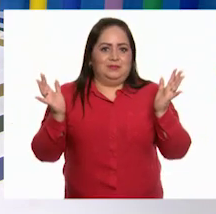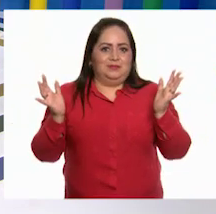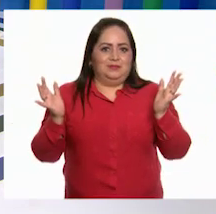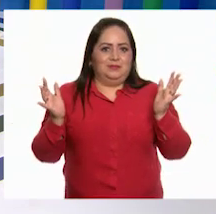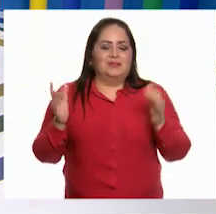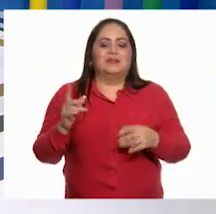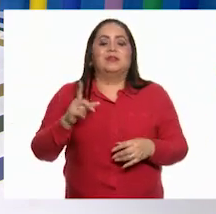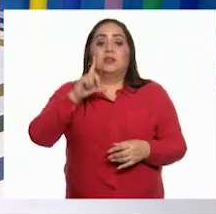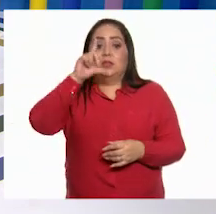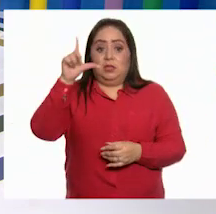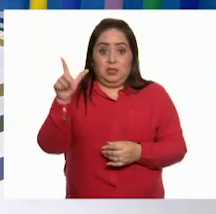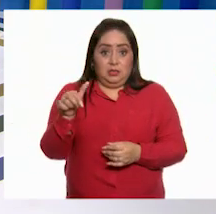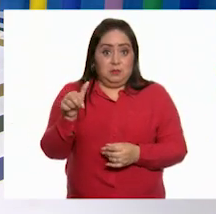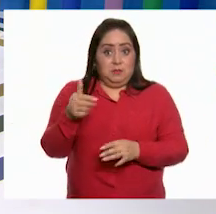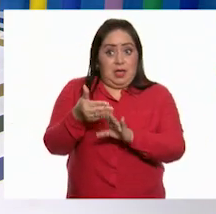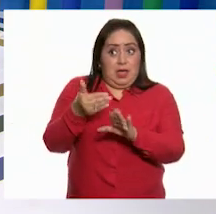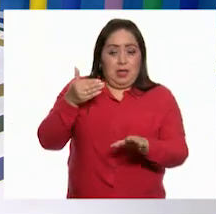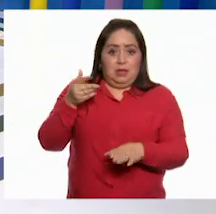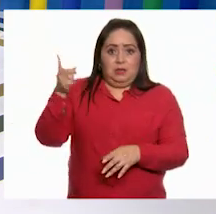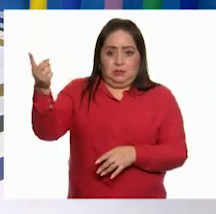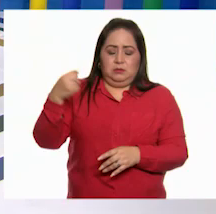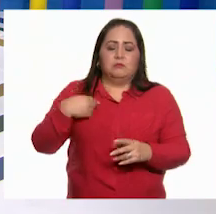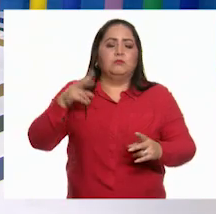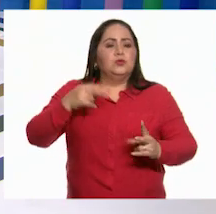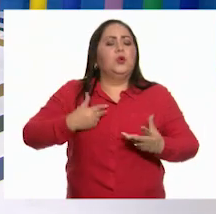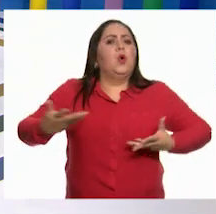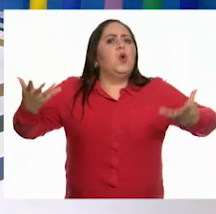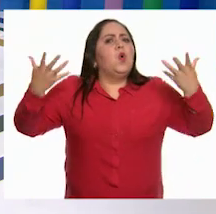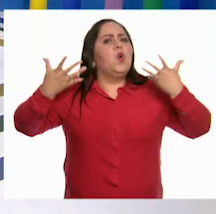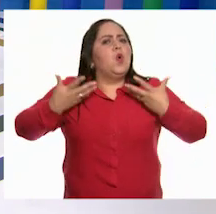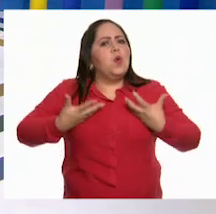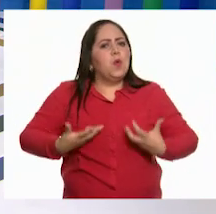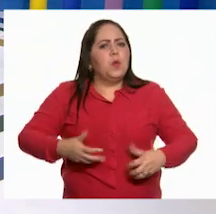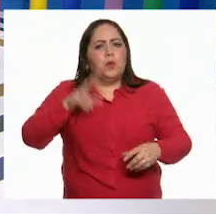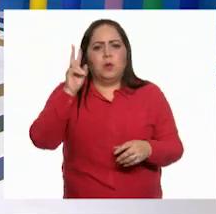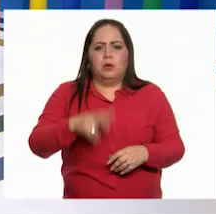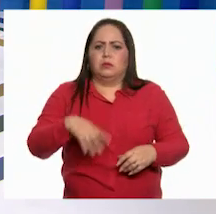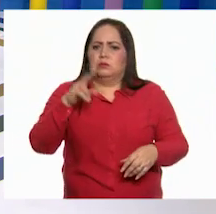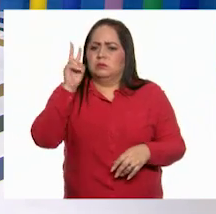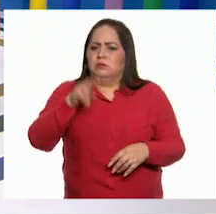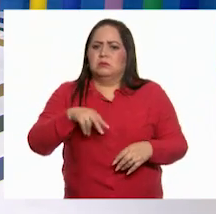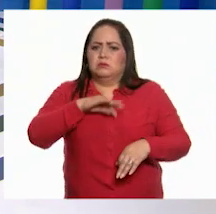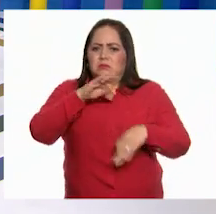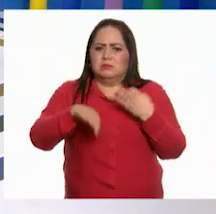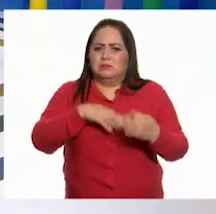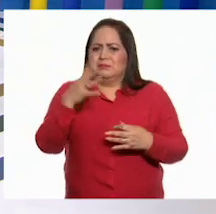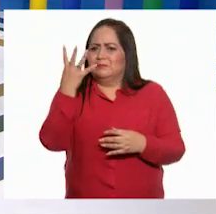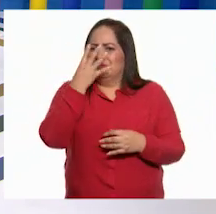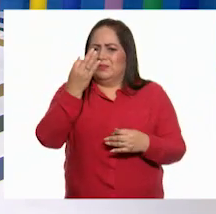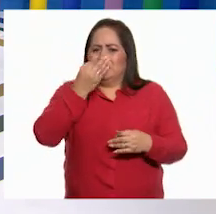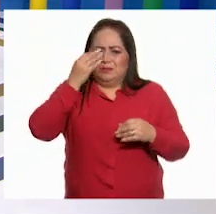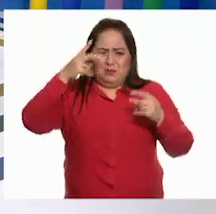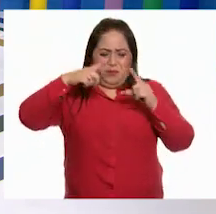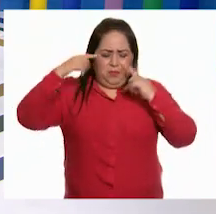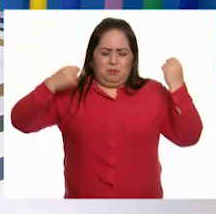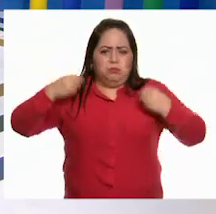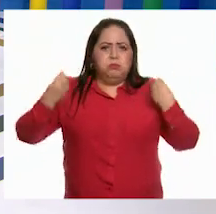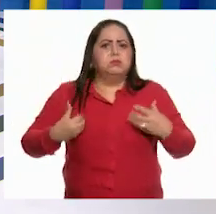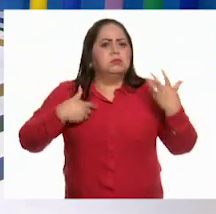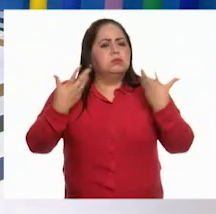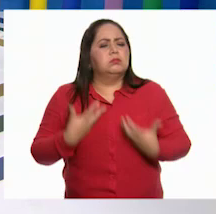Ah, pero antes me dio un gran susto Que casi se me caen todas mis hermosas plumas